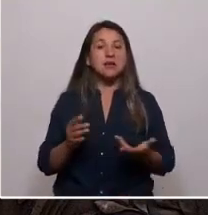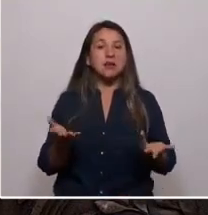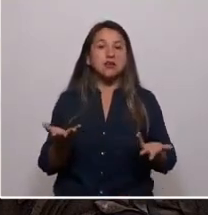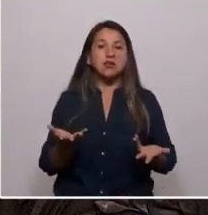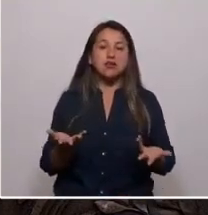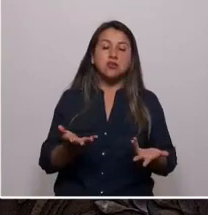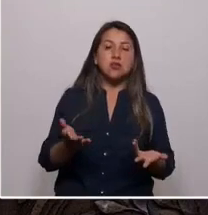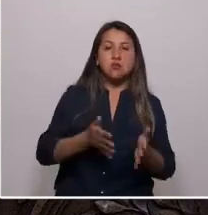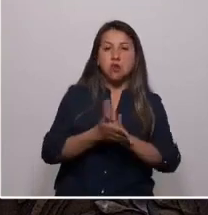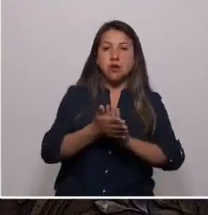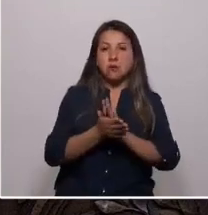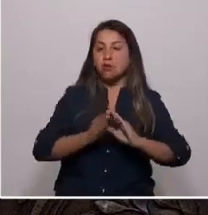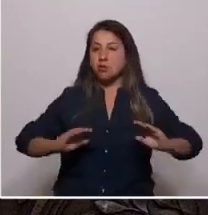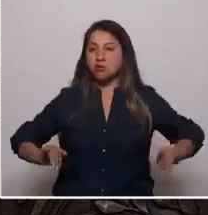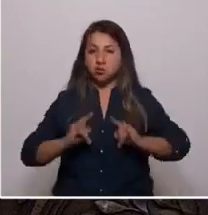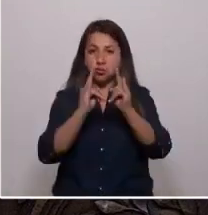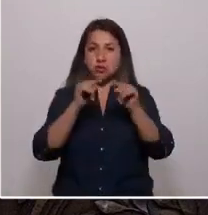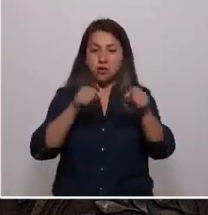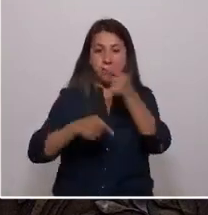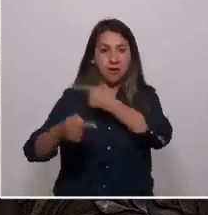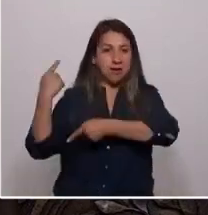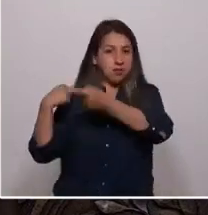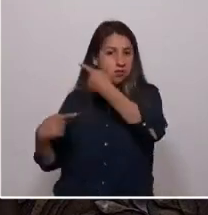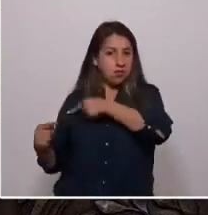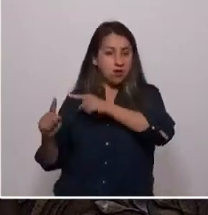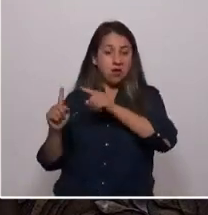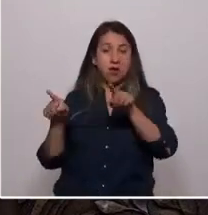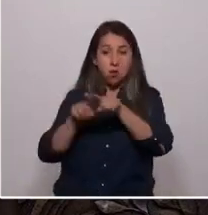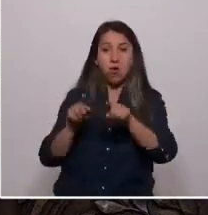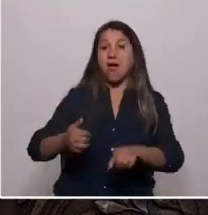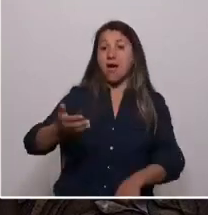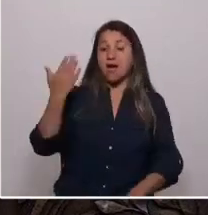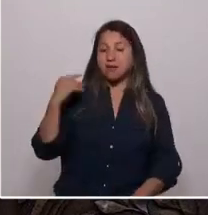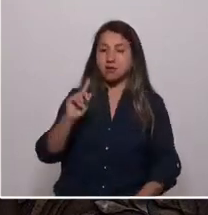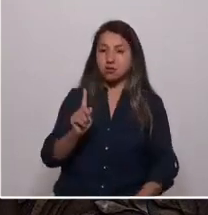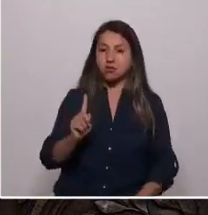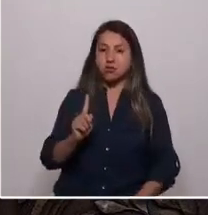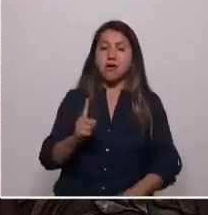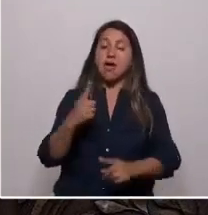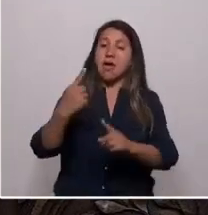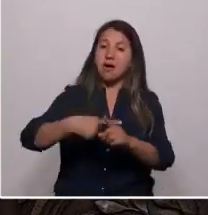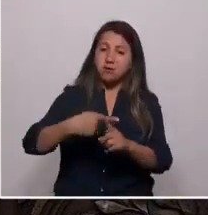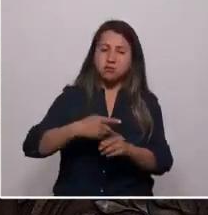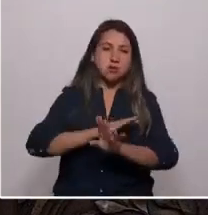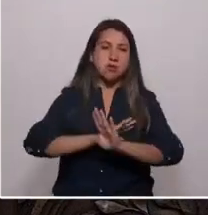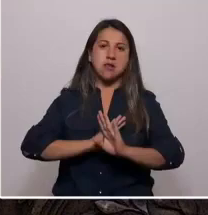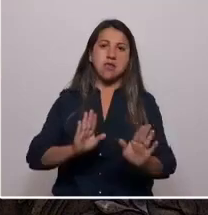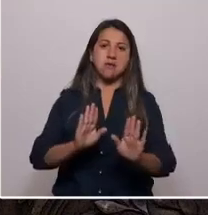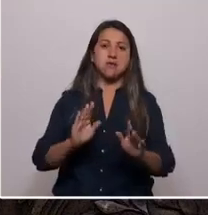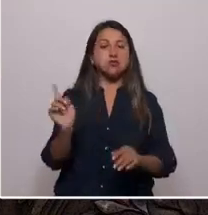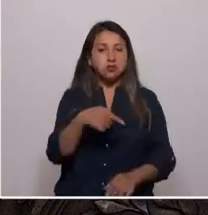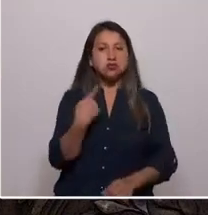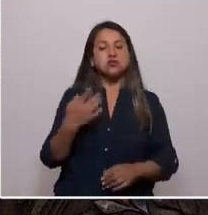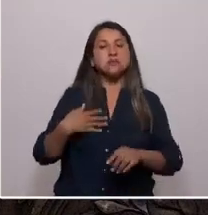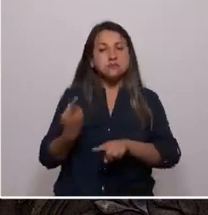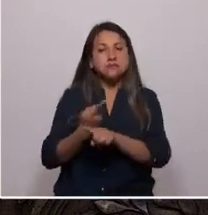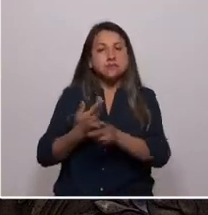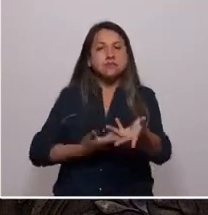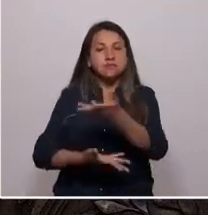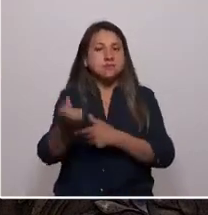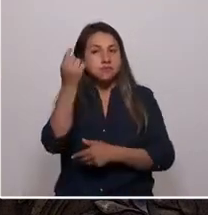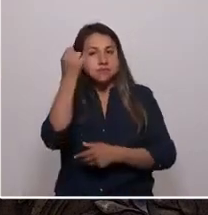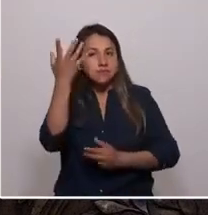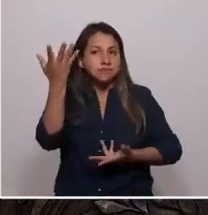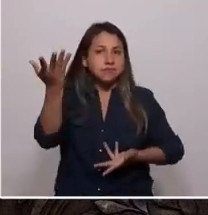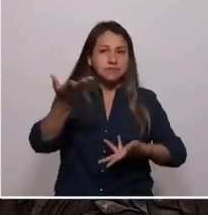han construido esta parte de la historia. No queremos revancha alguna por estos abusos, iremos por el camino del entendimiento mutuo, de la